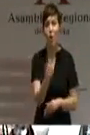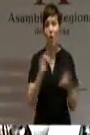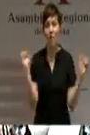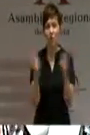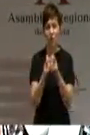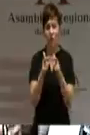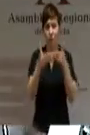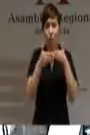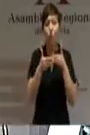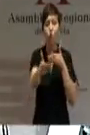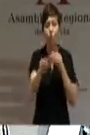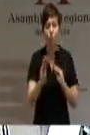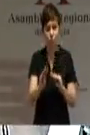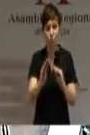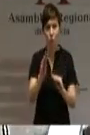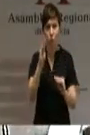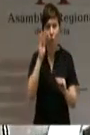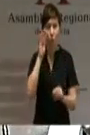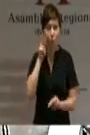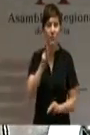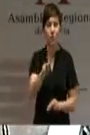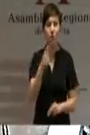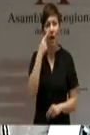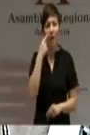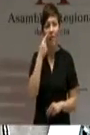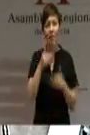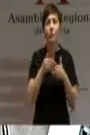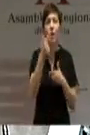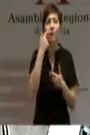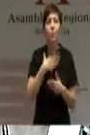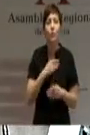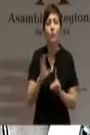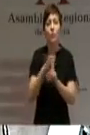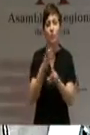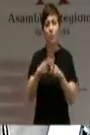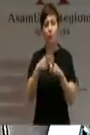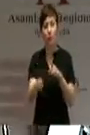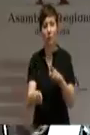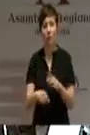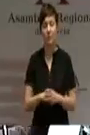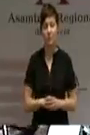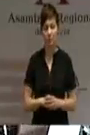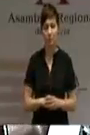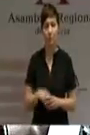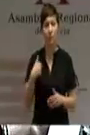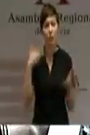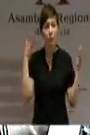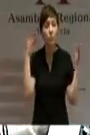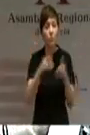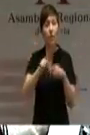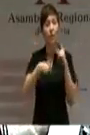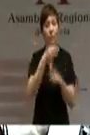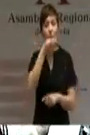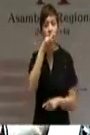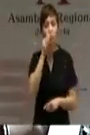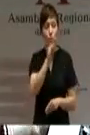Nuestros jóvenes necesitan de un horizonte de esperanza. Estaré muy atenta a su segunda intervención, señor